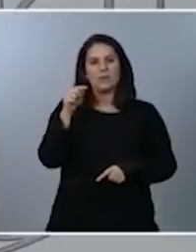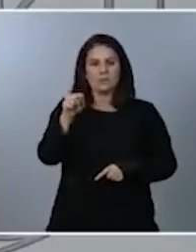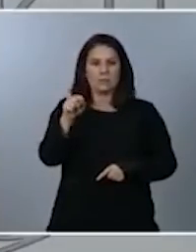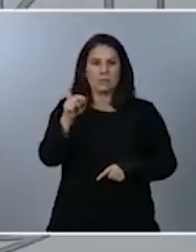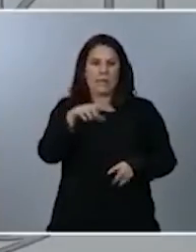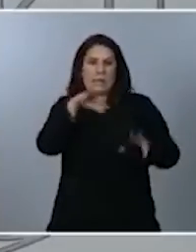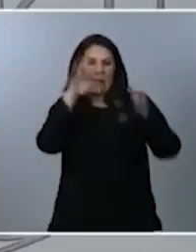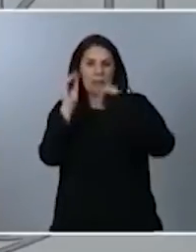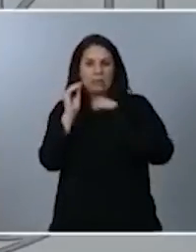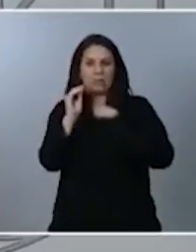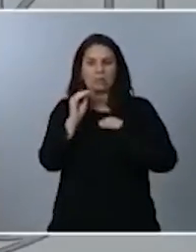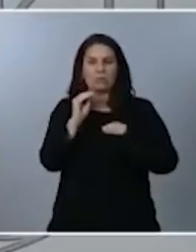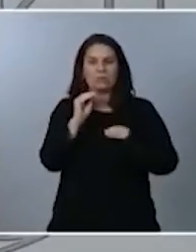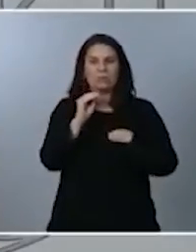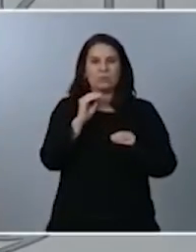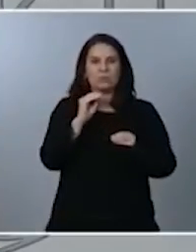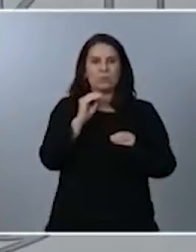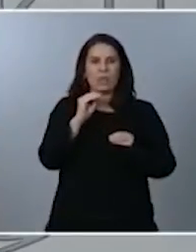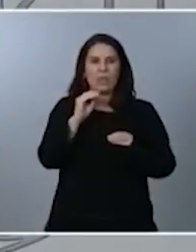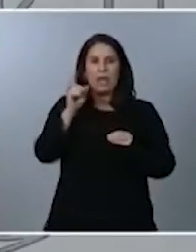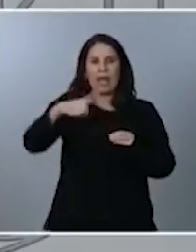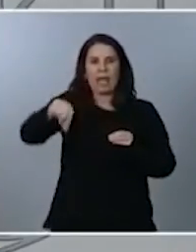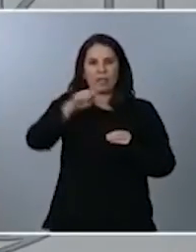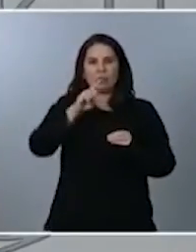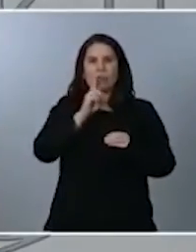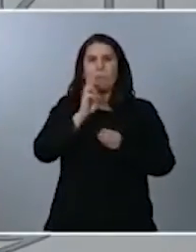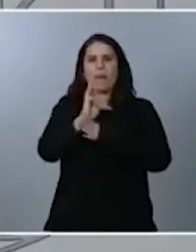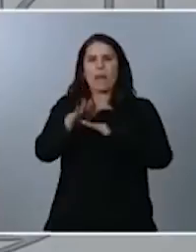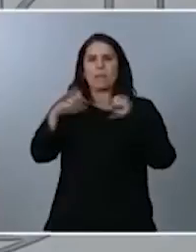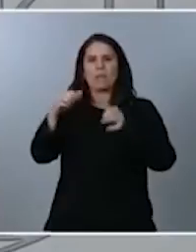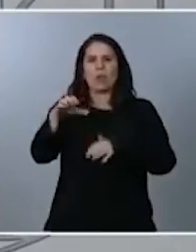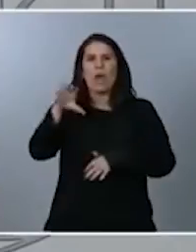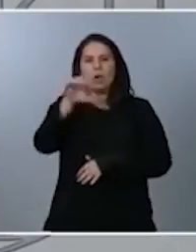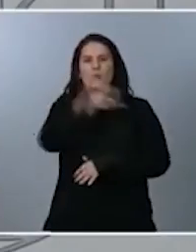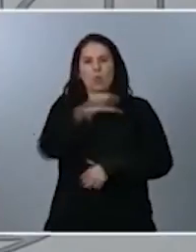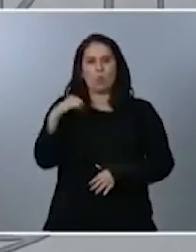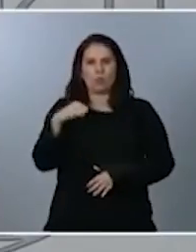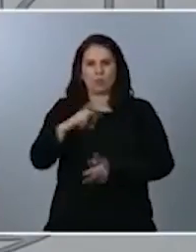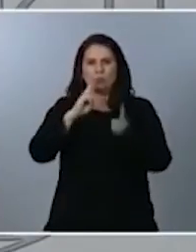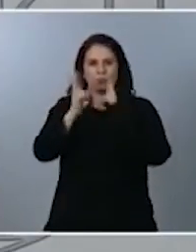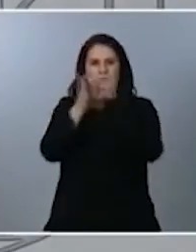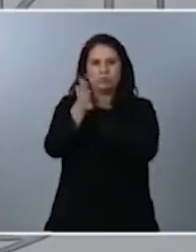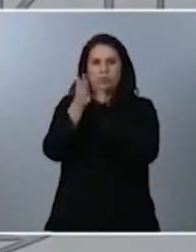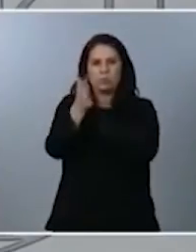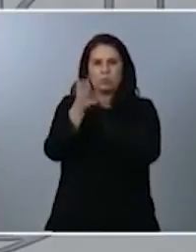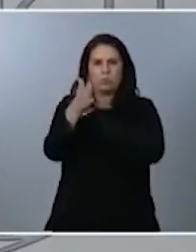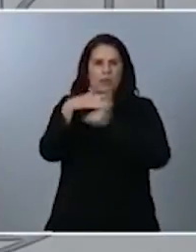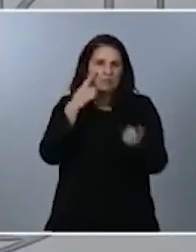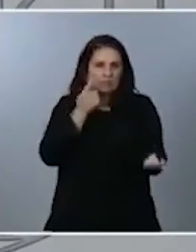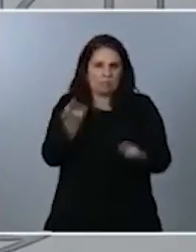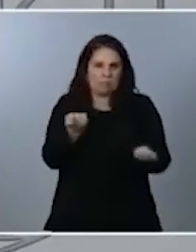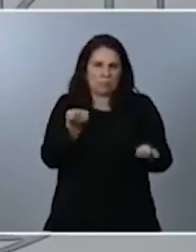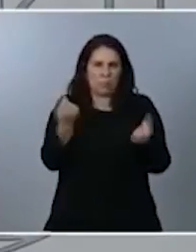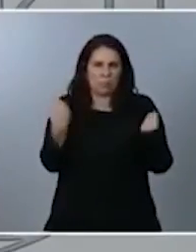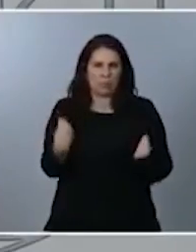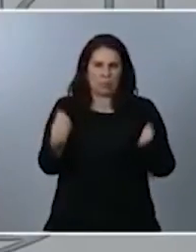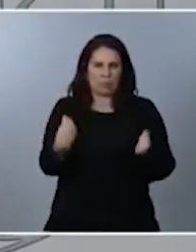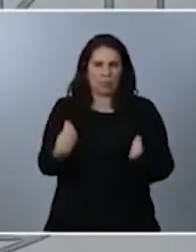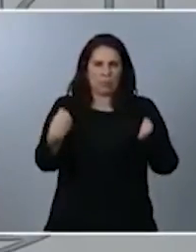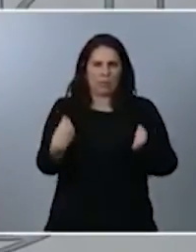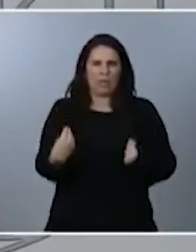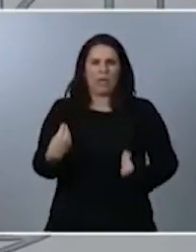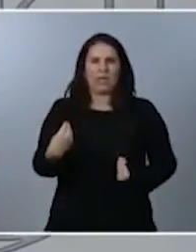debida respuesta en los parlamentos autonómicos para que haya un control exhaustivo sobre lo que ese presidente o